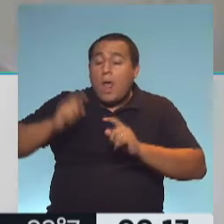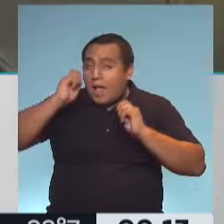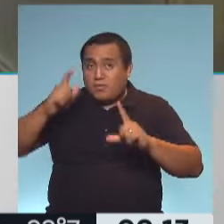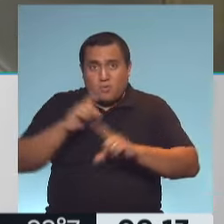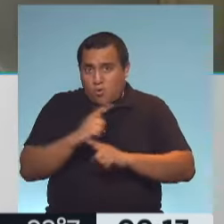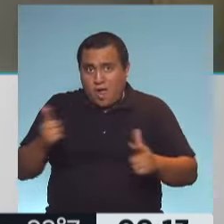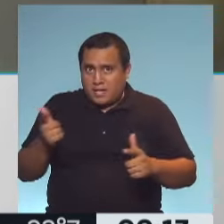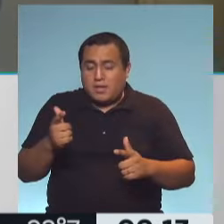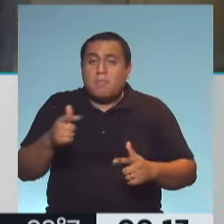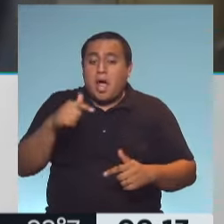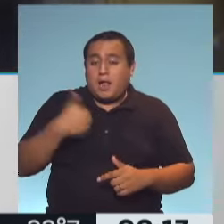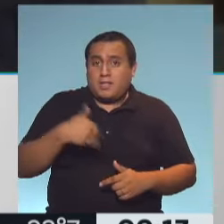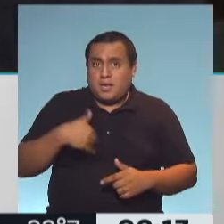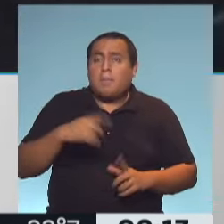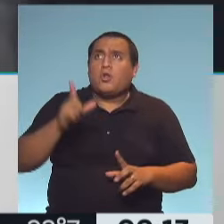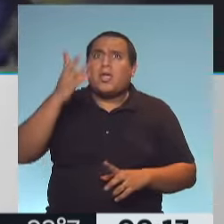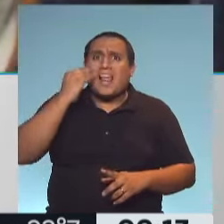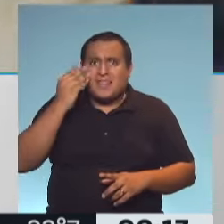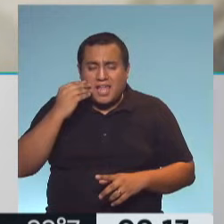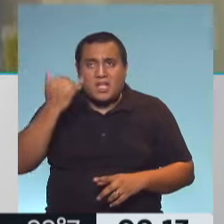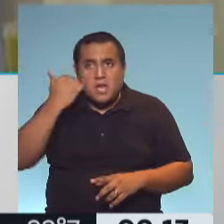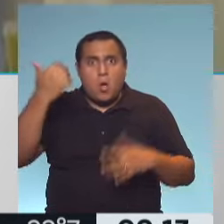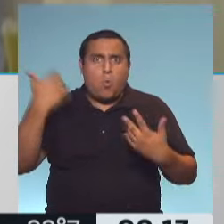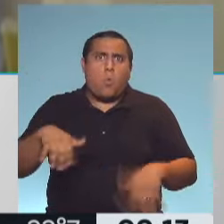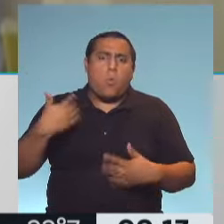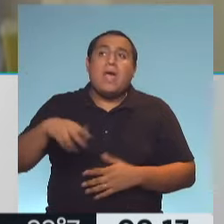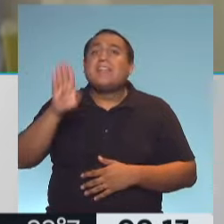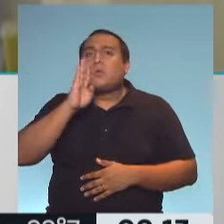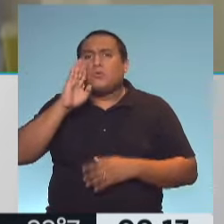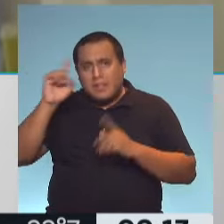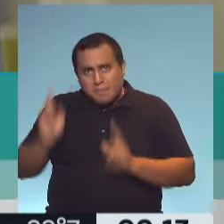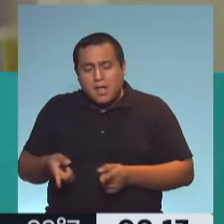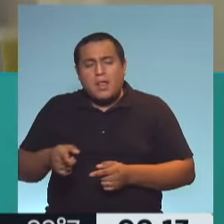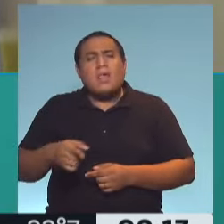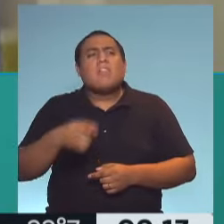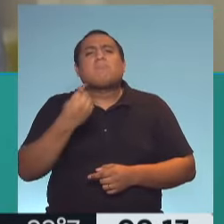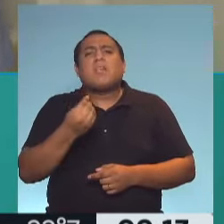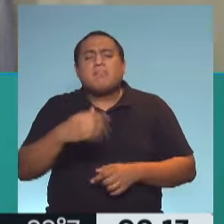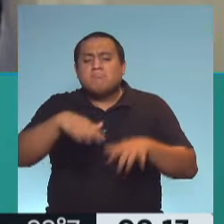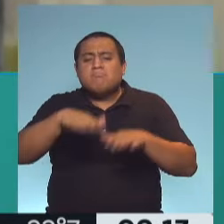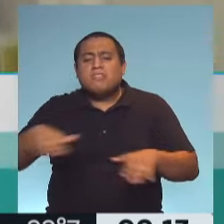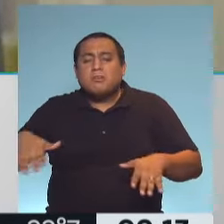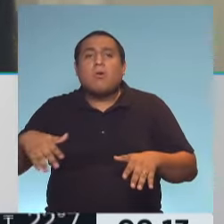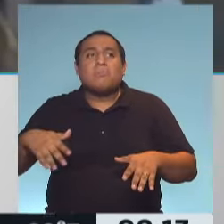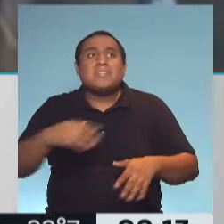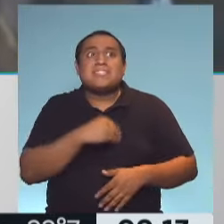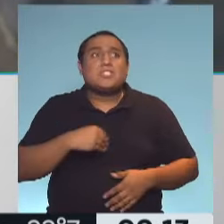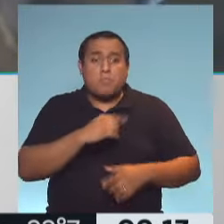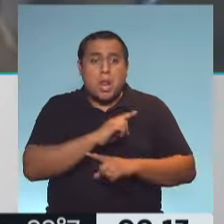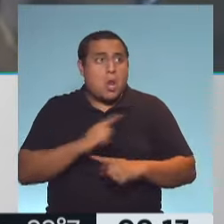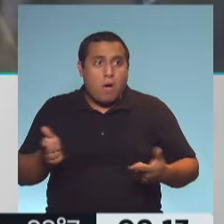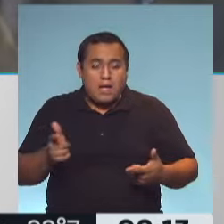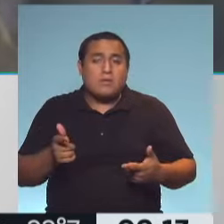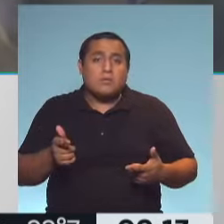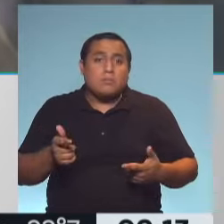atención en nuestro país, pero que en Reino Unido ha impactado fuerte, en Estados Unidos también, y justamente afecta a los niños y niñas asintomáticos o